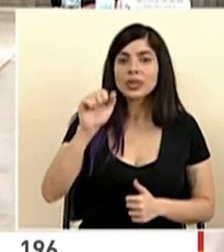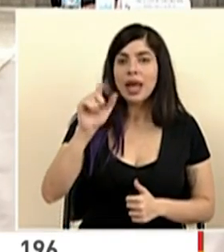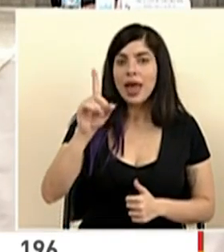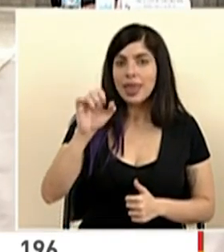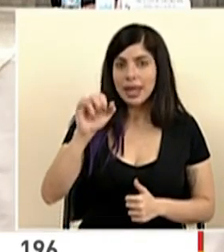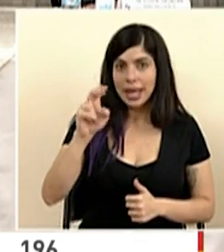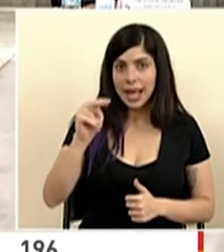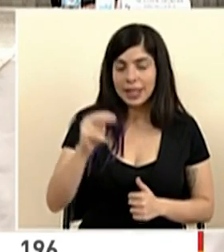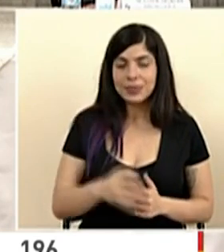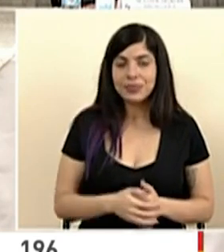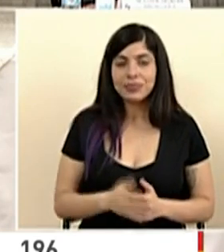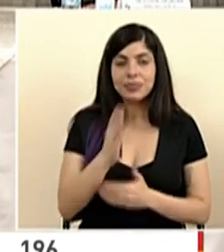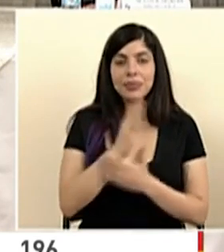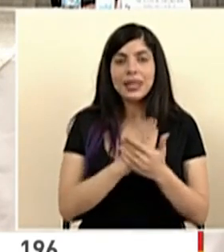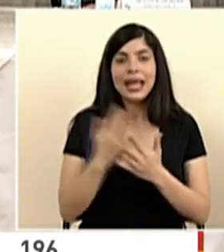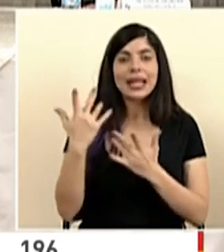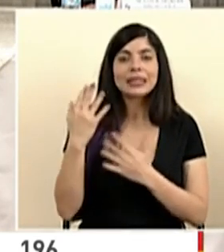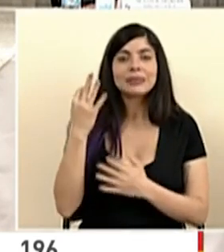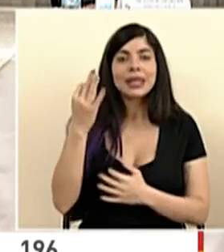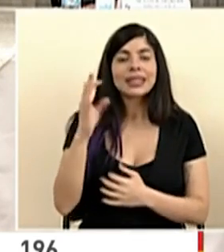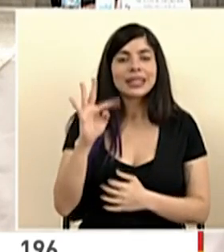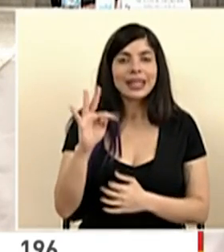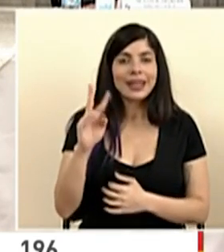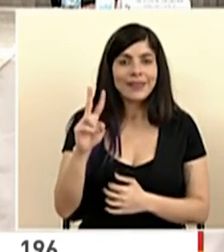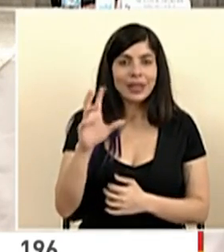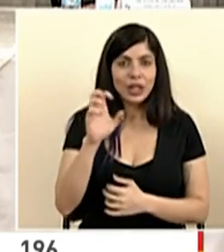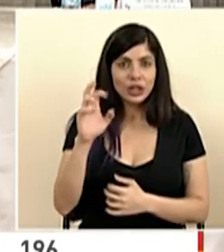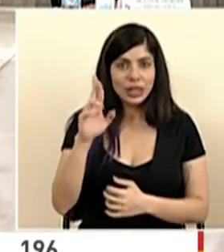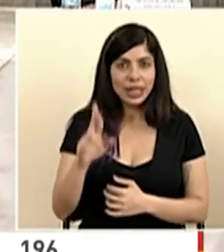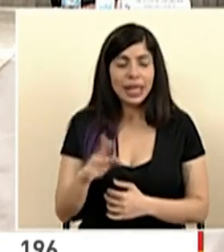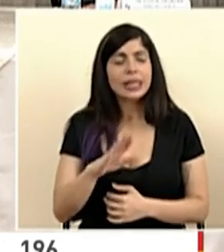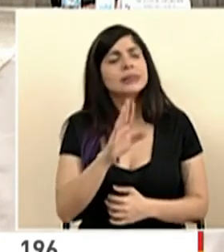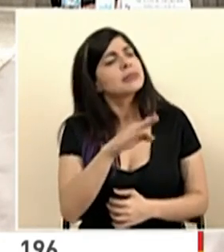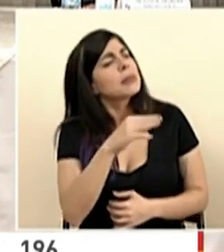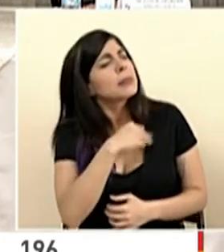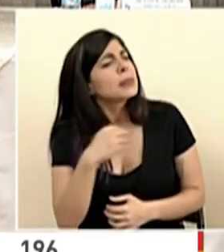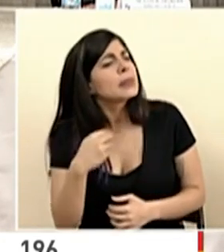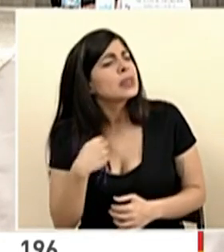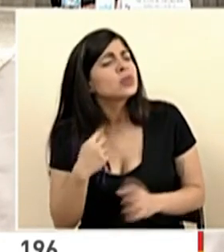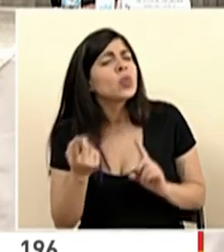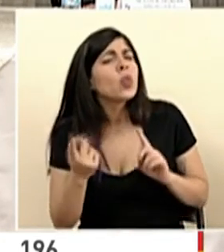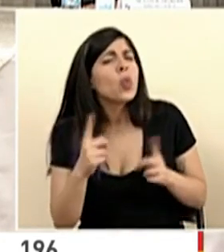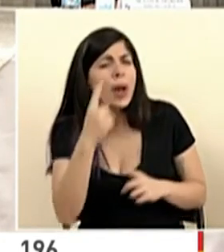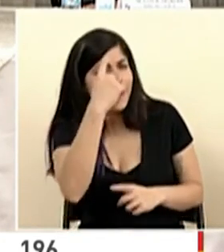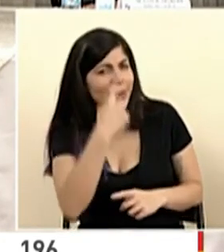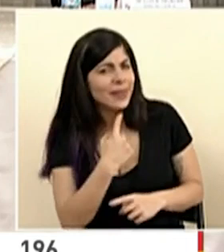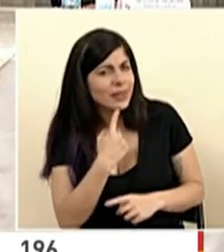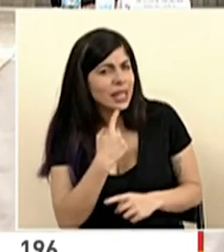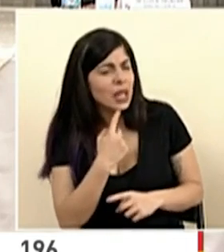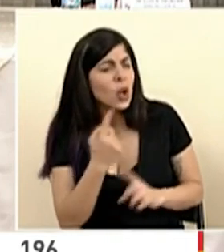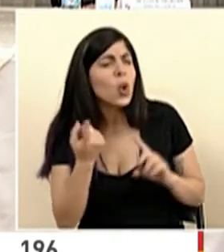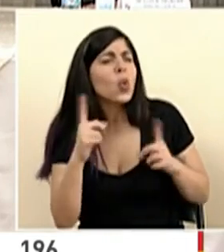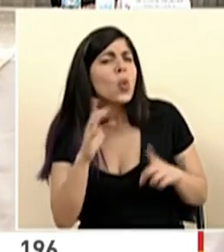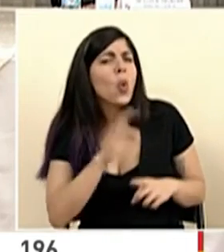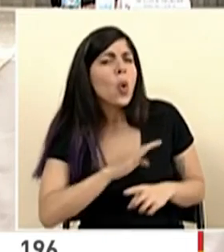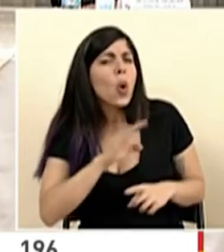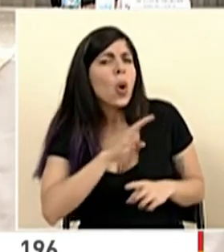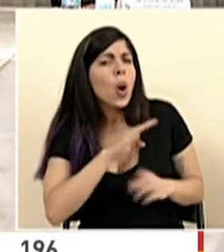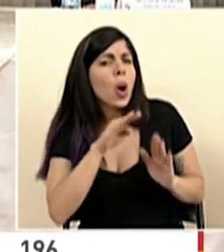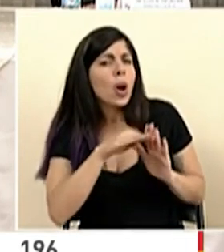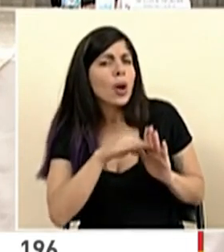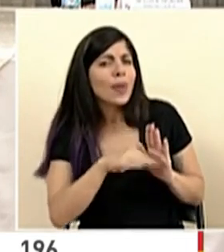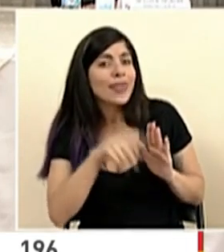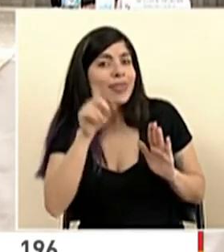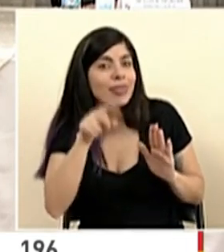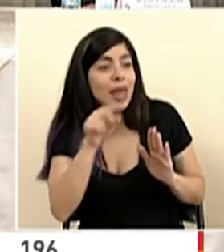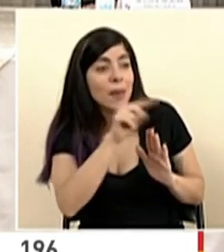del medio Esperanza TV Costa Rica señor ministro ¿cuál es el perfil o qué tipo de características deben tener